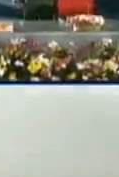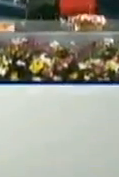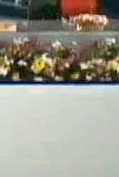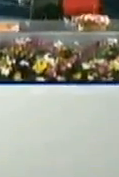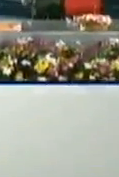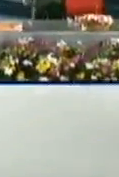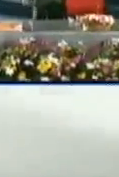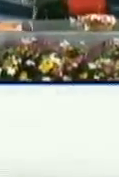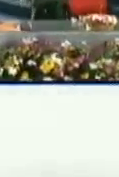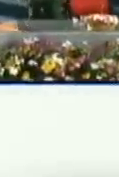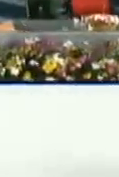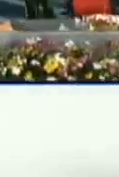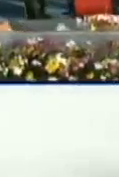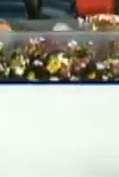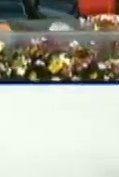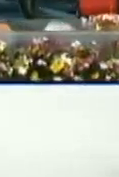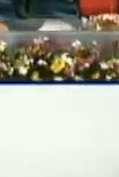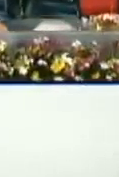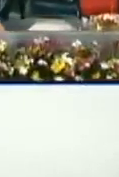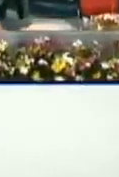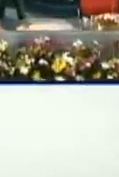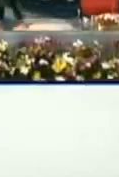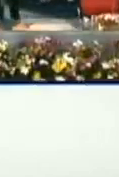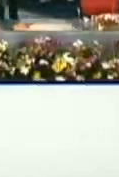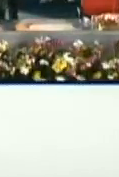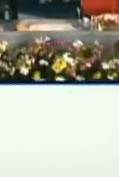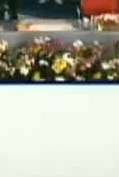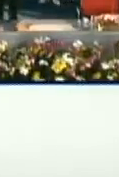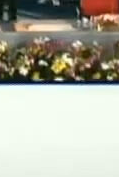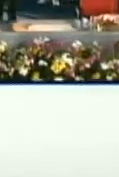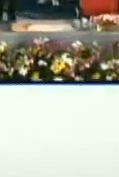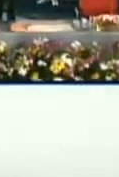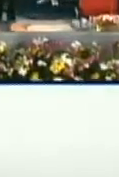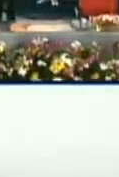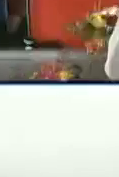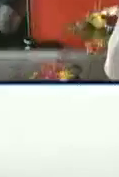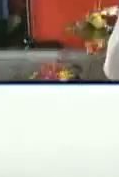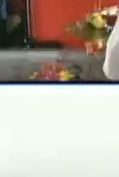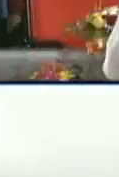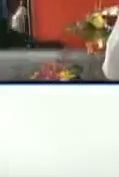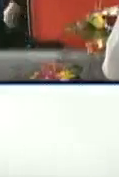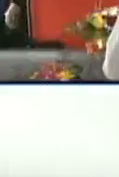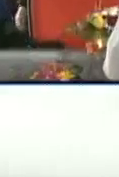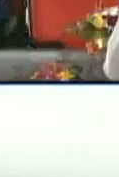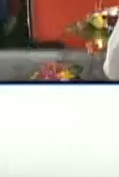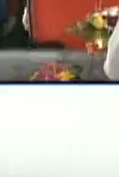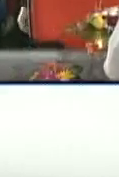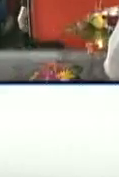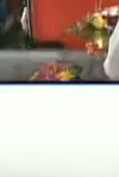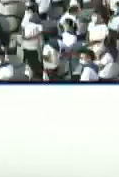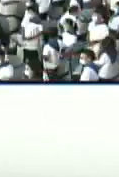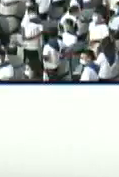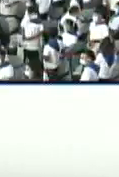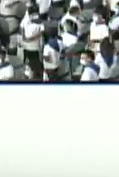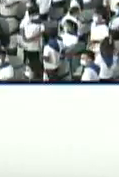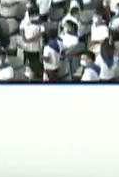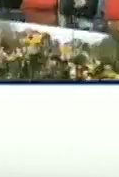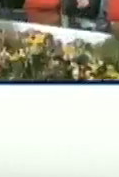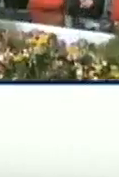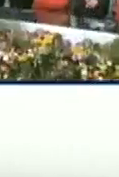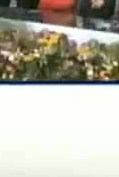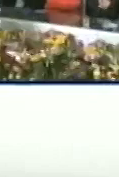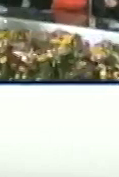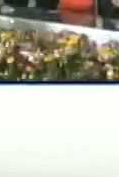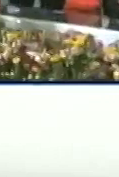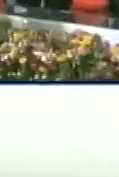que admira tanto la revolución bolivariana. Somos pueblos, hermanos, con un solo sentimiento, el amor.